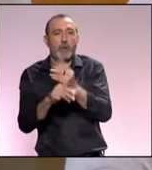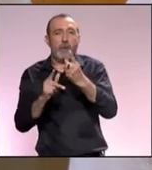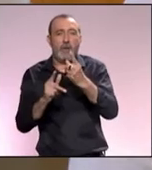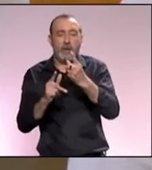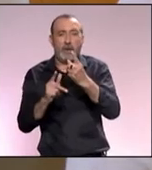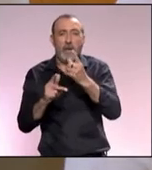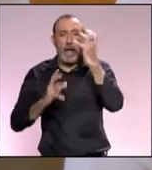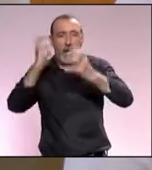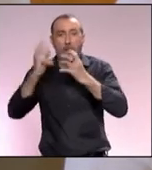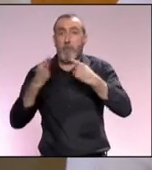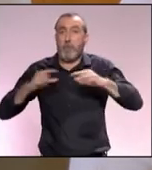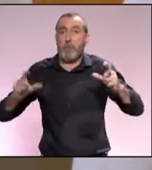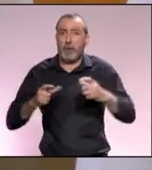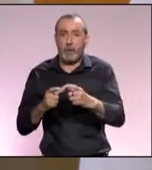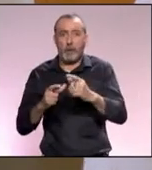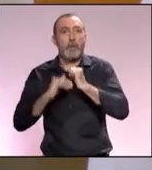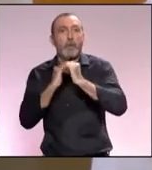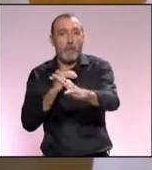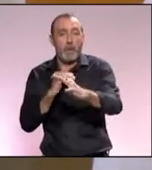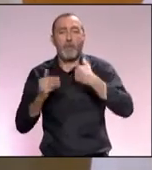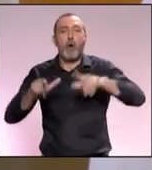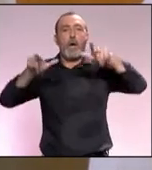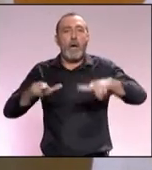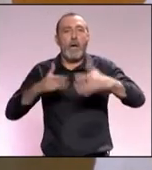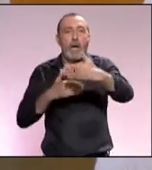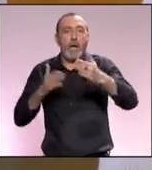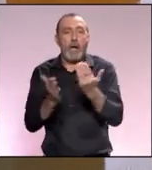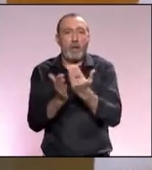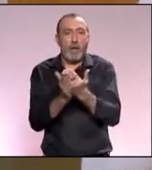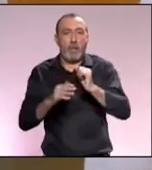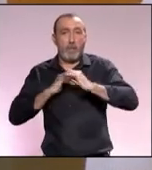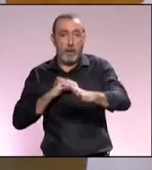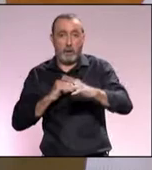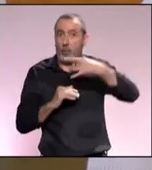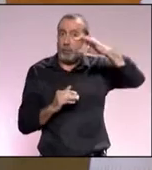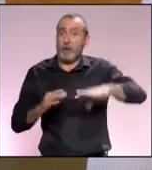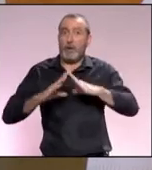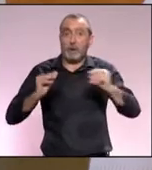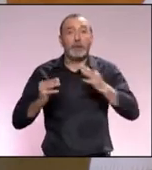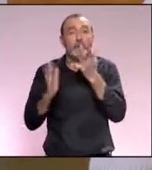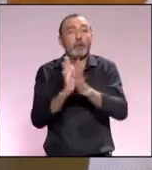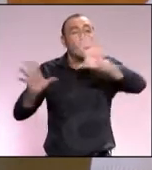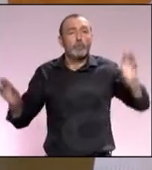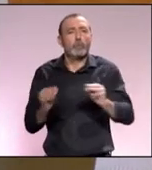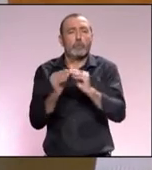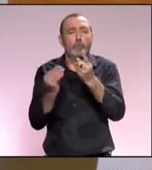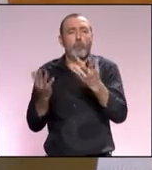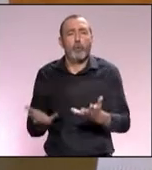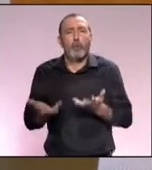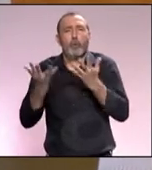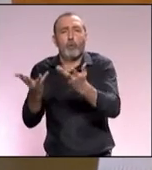único en Andalucía y que está haciendo una labor increíble, el Aula del Mar. Pues todo eso yo creo que conforma una oferta